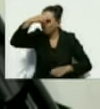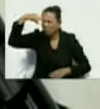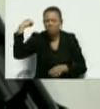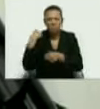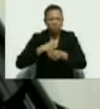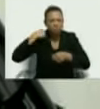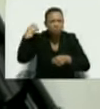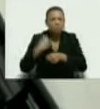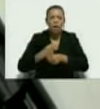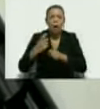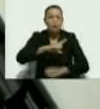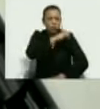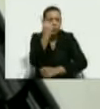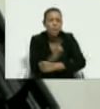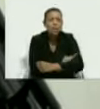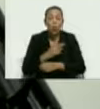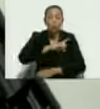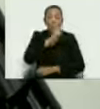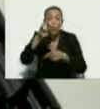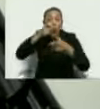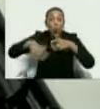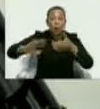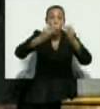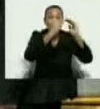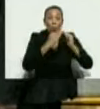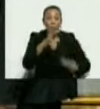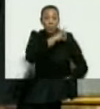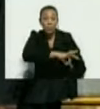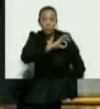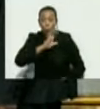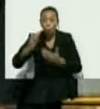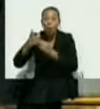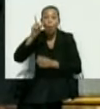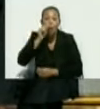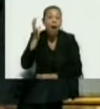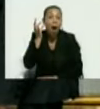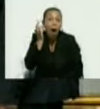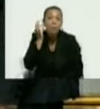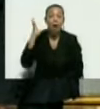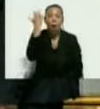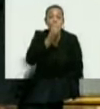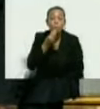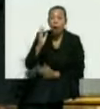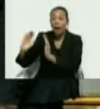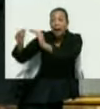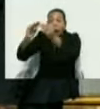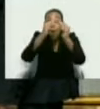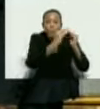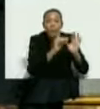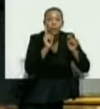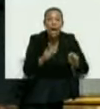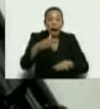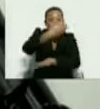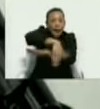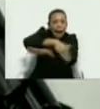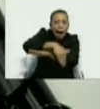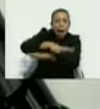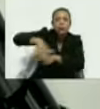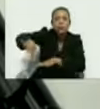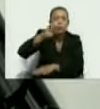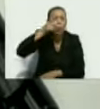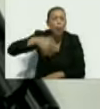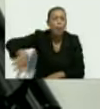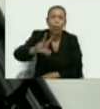fortalecimiento del poder popular la organización de nuestro pueblo hombres, mujeres en cada comunidad y calle de nuestro